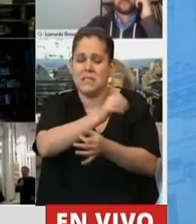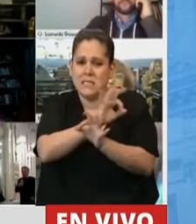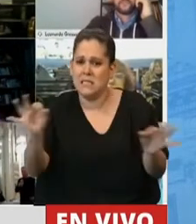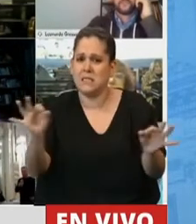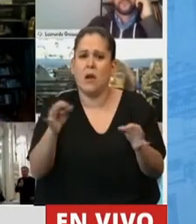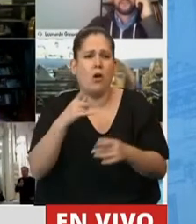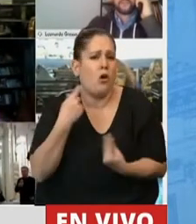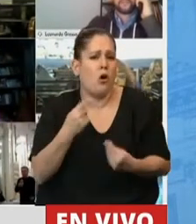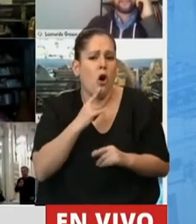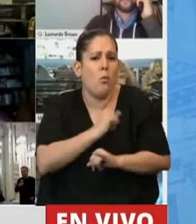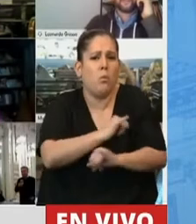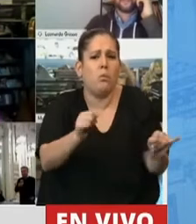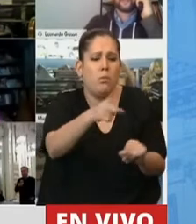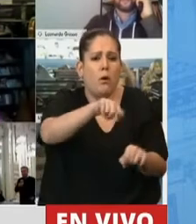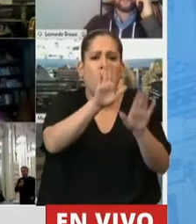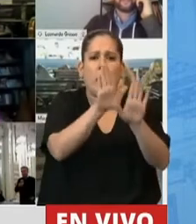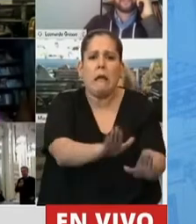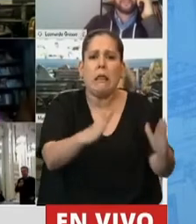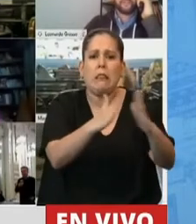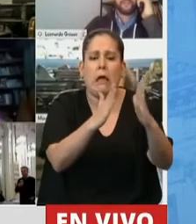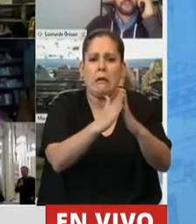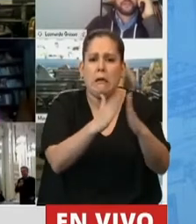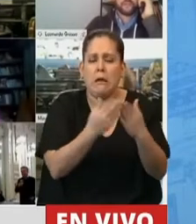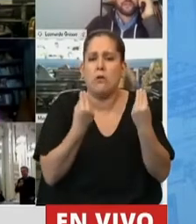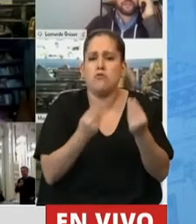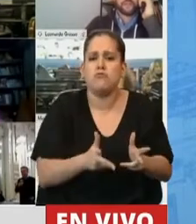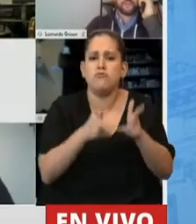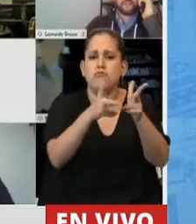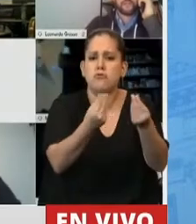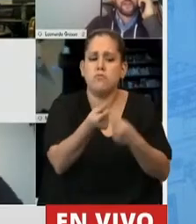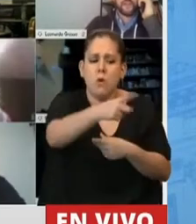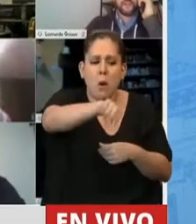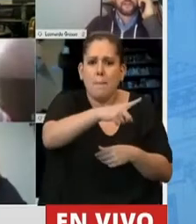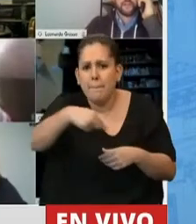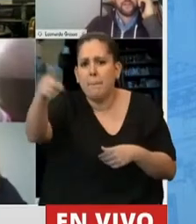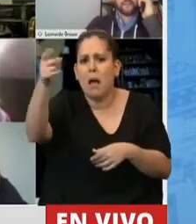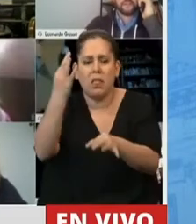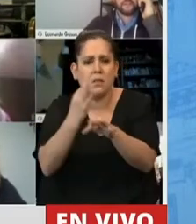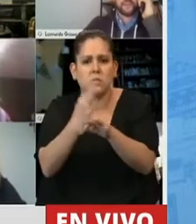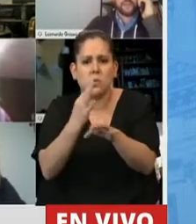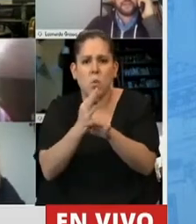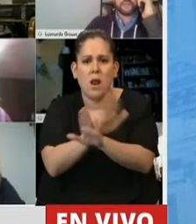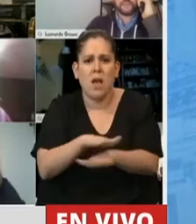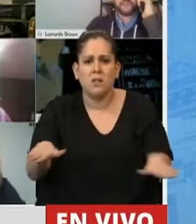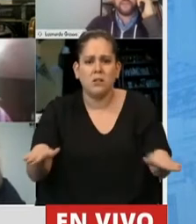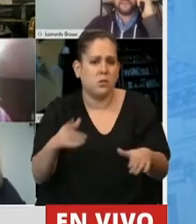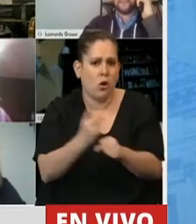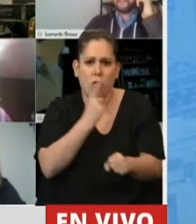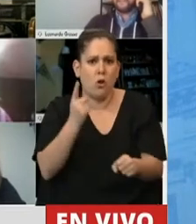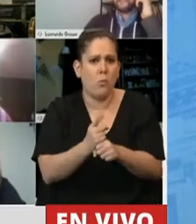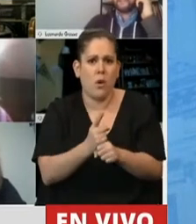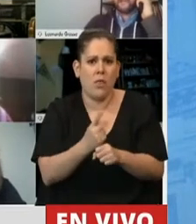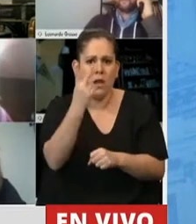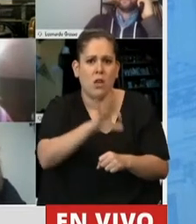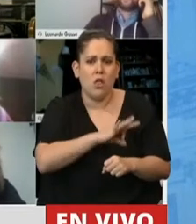casa, que se cuiden y que no se manifiesten, cuando no pueden enviar a sus hijos al colegio hace más de dos años?